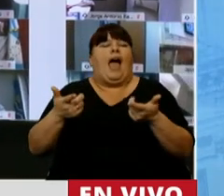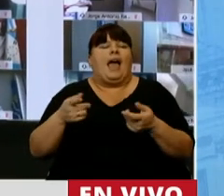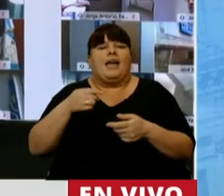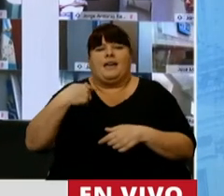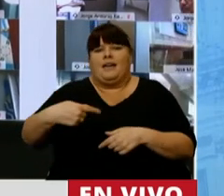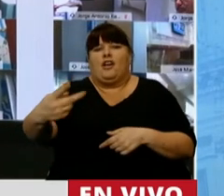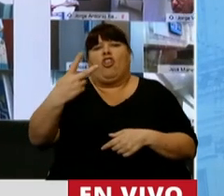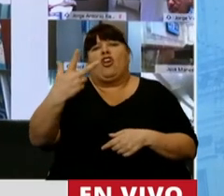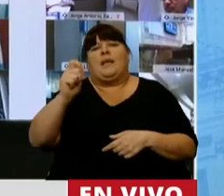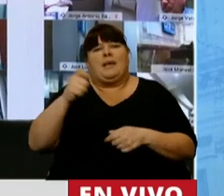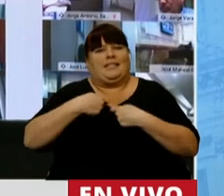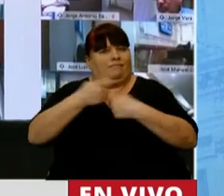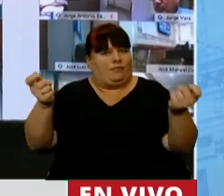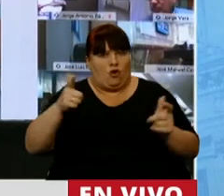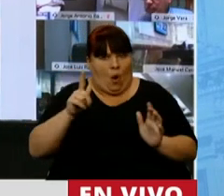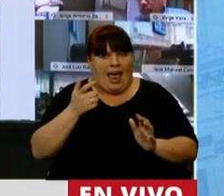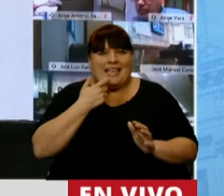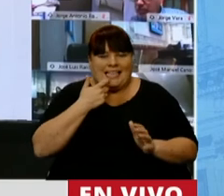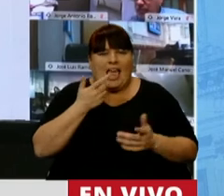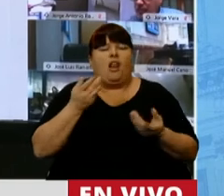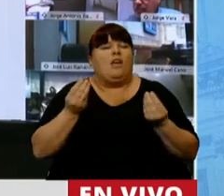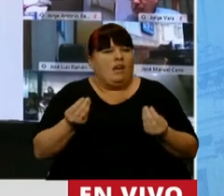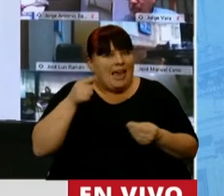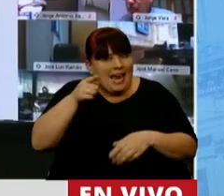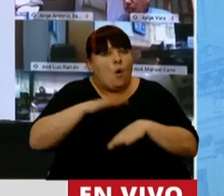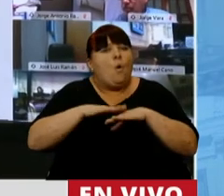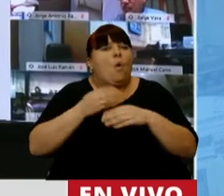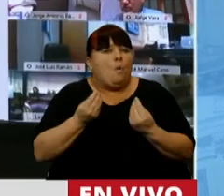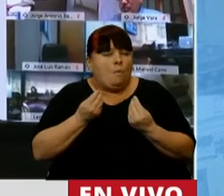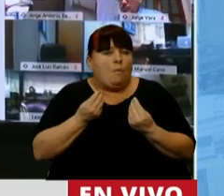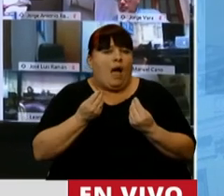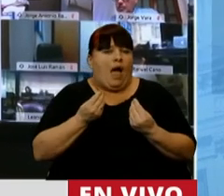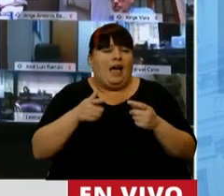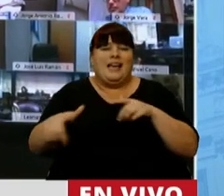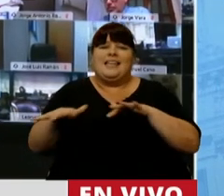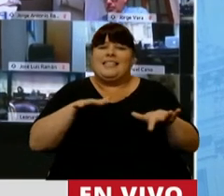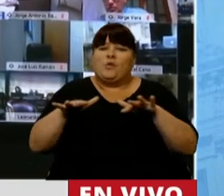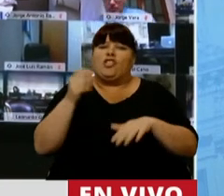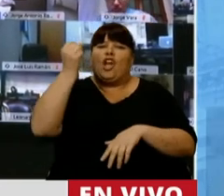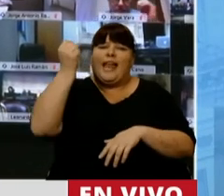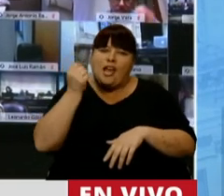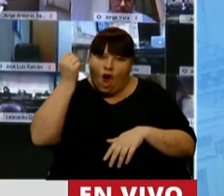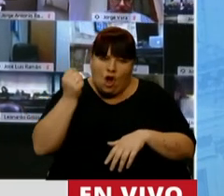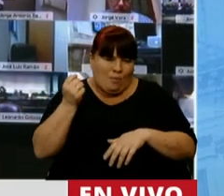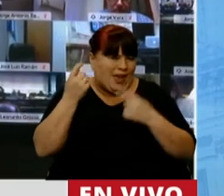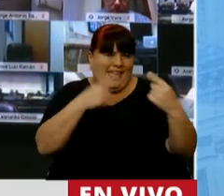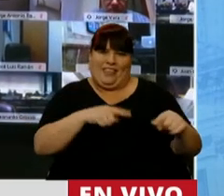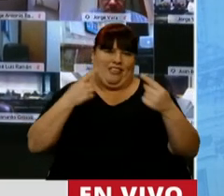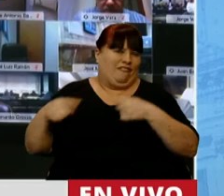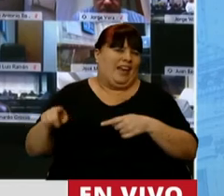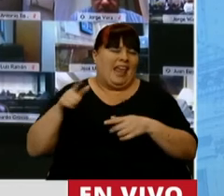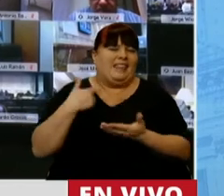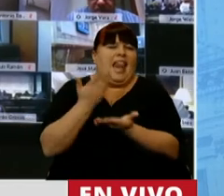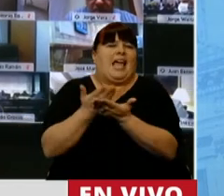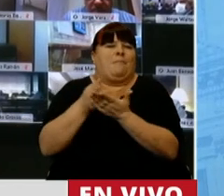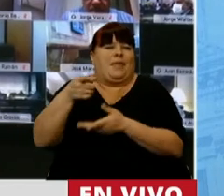por los próximos dos o tres meses. Entonces digo, esto es fruto de una situación económica que dista mucho de la